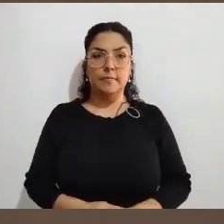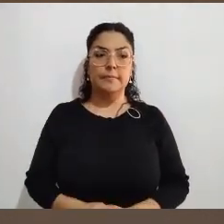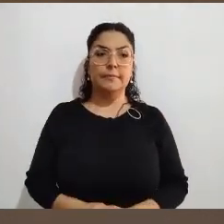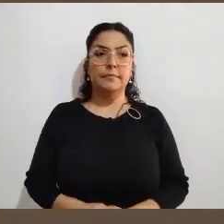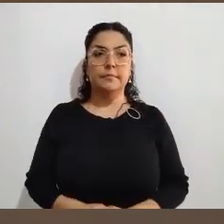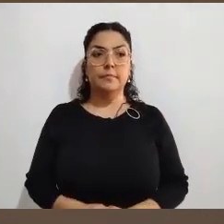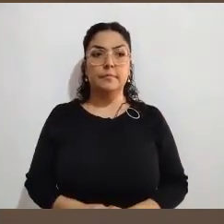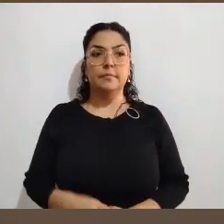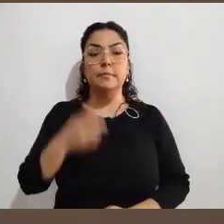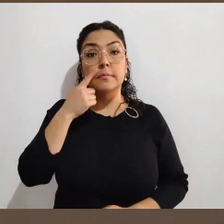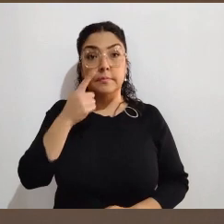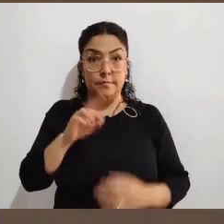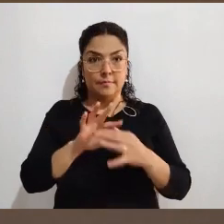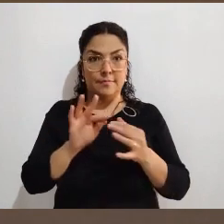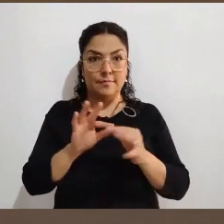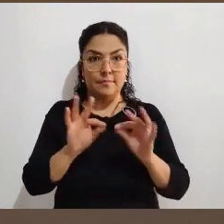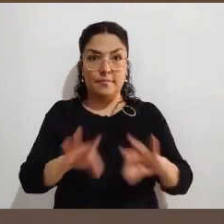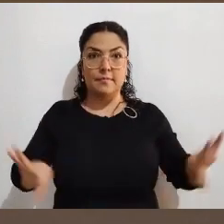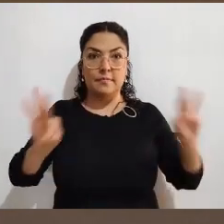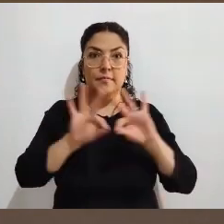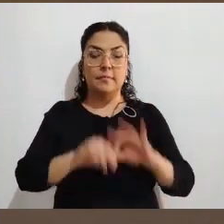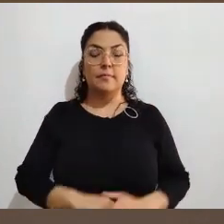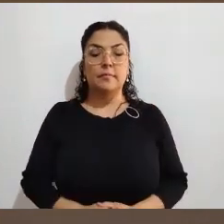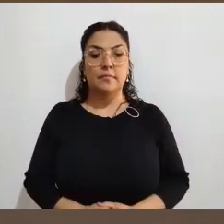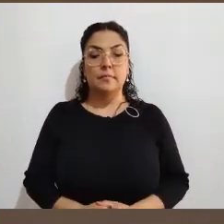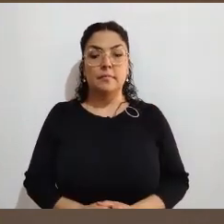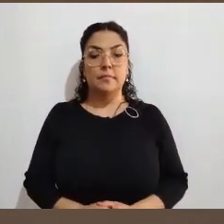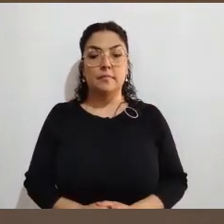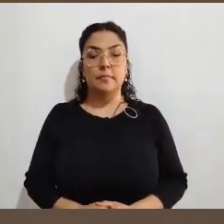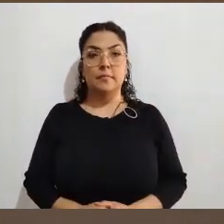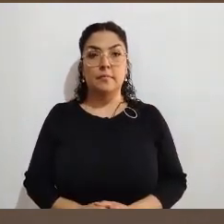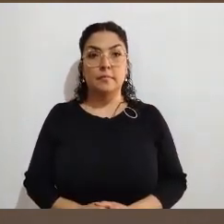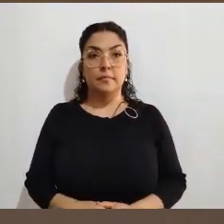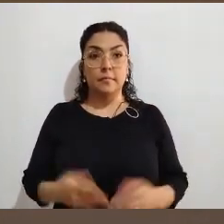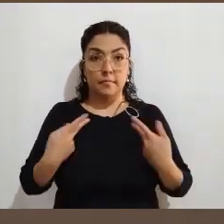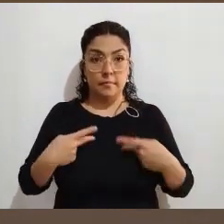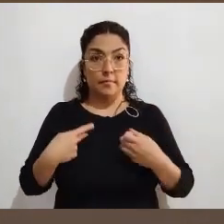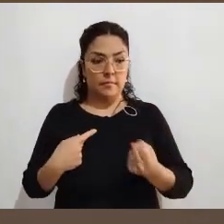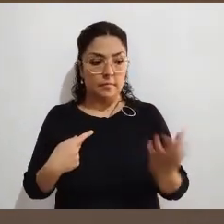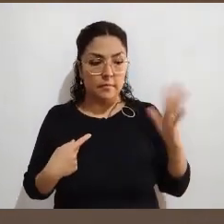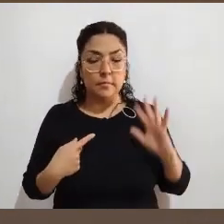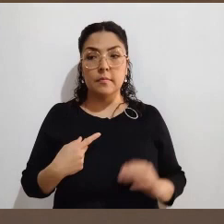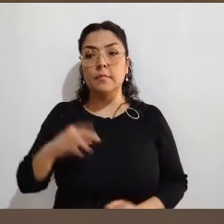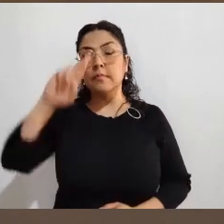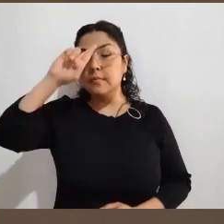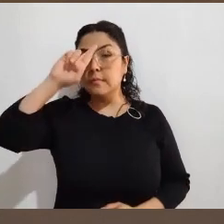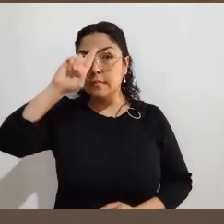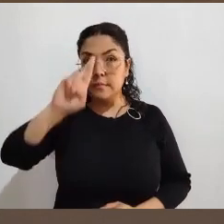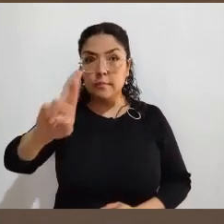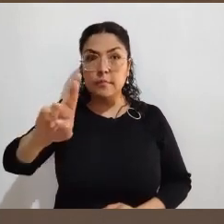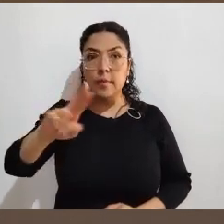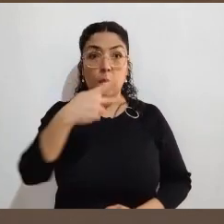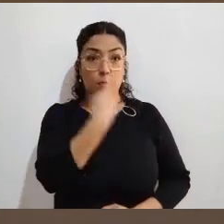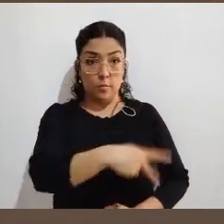electorales, y lo platicaremos seguramente más adelante, hacen su proceso en completo respeto y sin emitir opinión